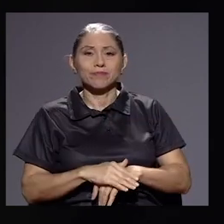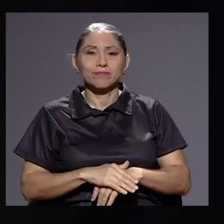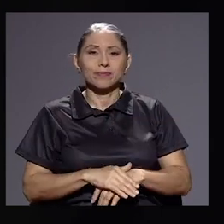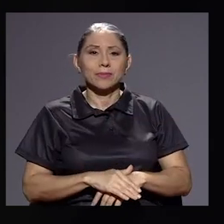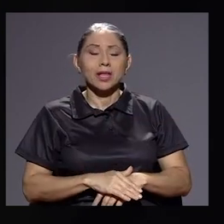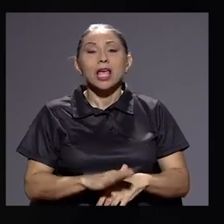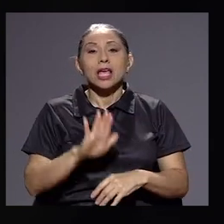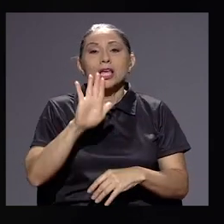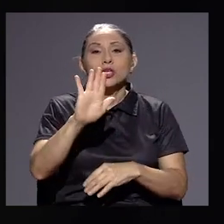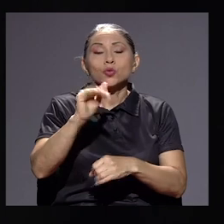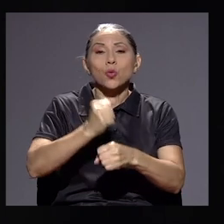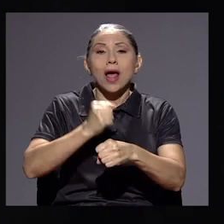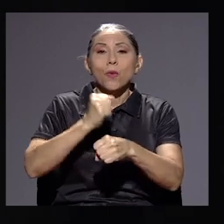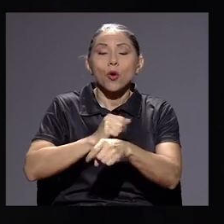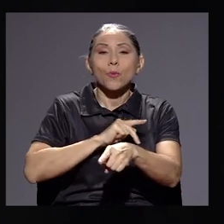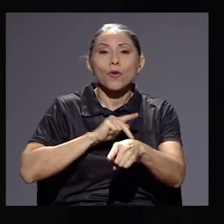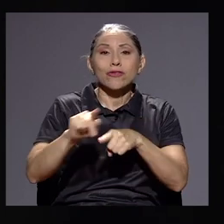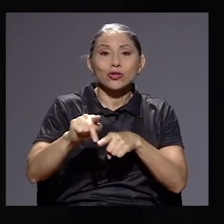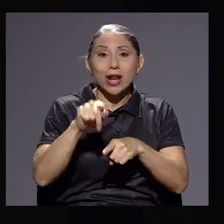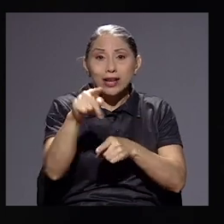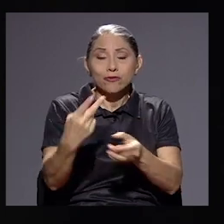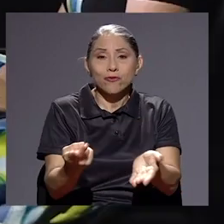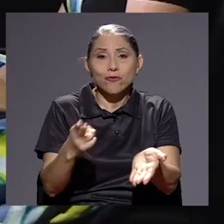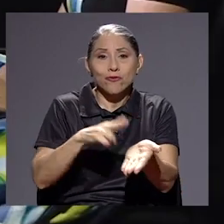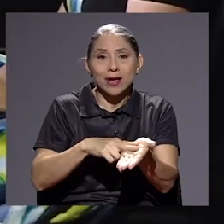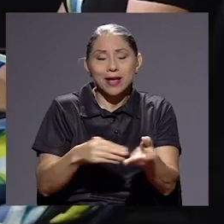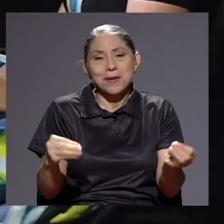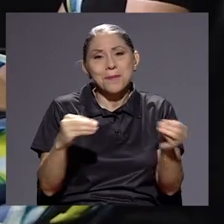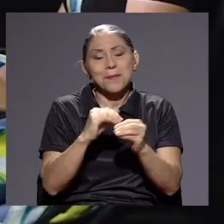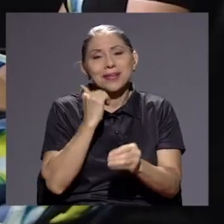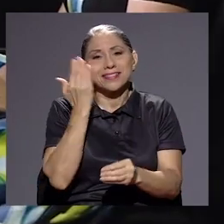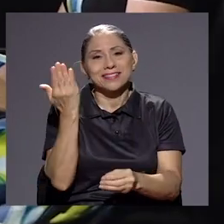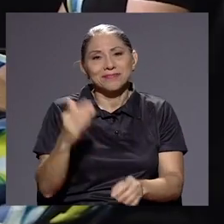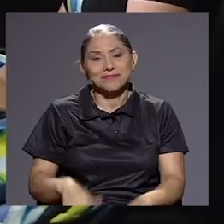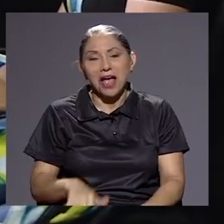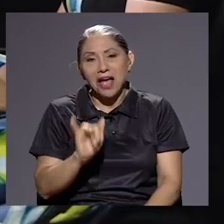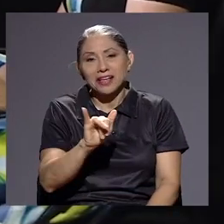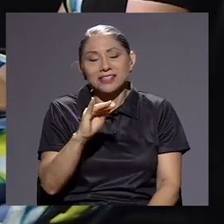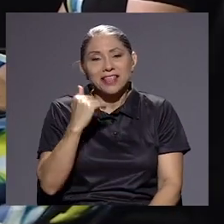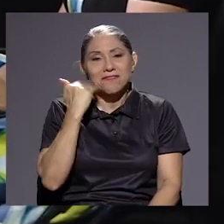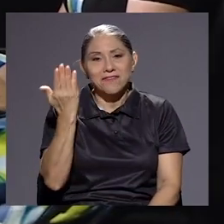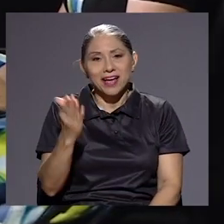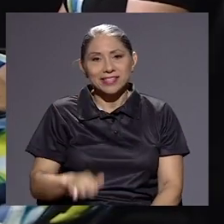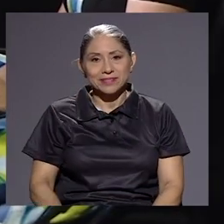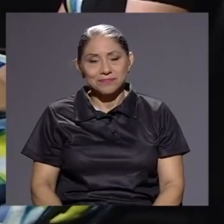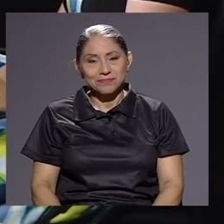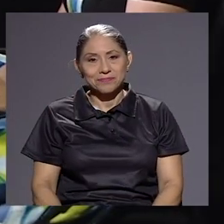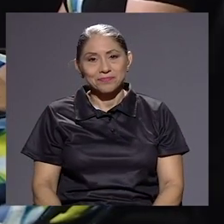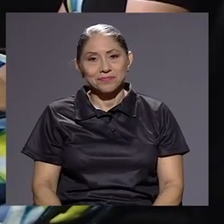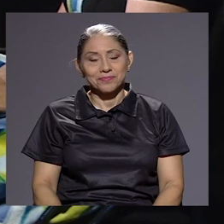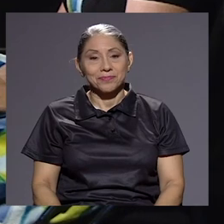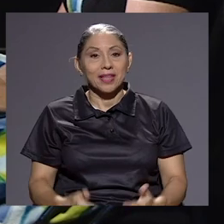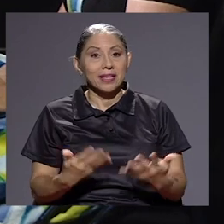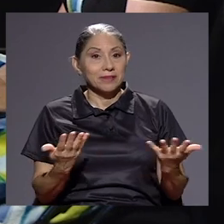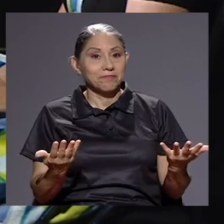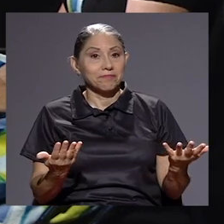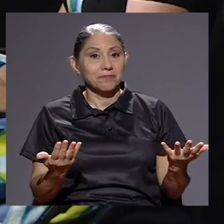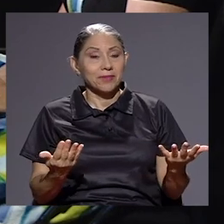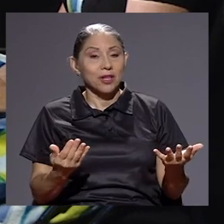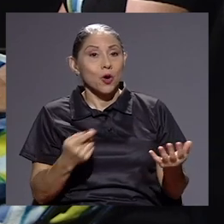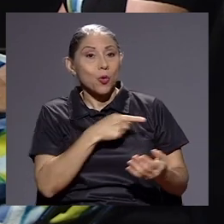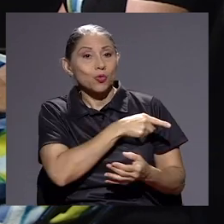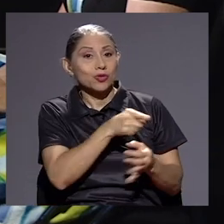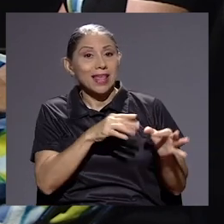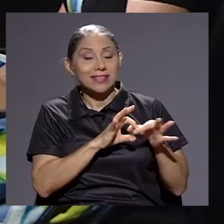para la labor que fue contratado sería mucho más sencilla. Así de fácil, así de fácil, doña Manta. ¿Qué tan buena ha sido la